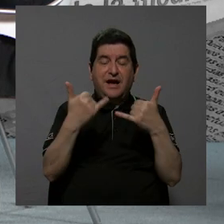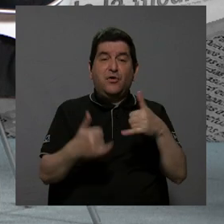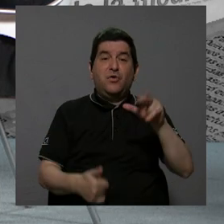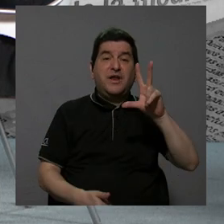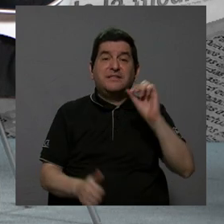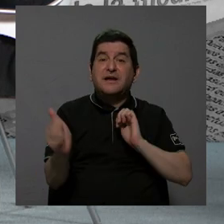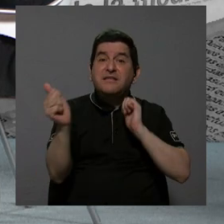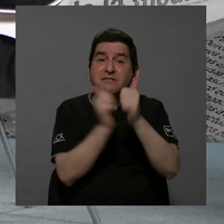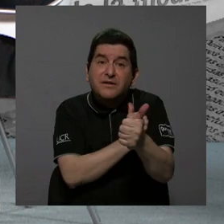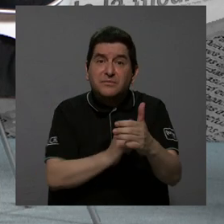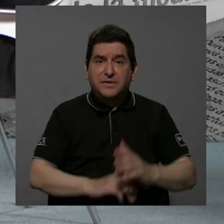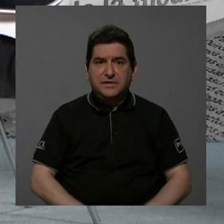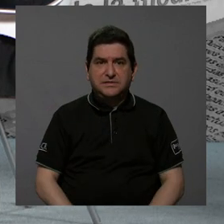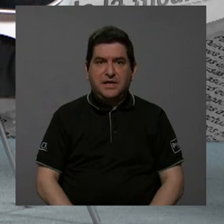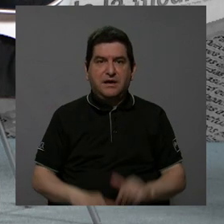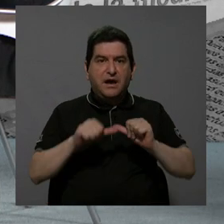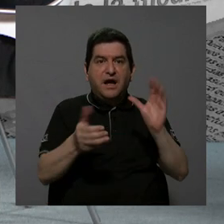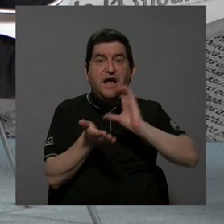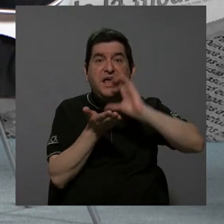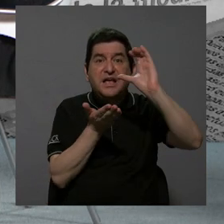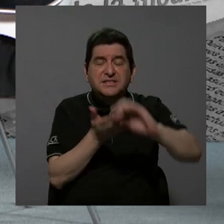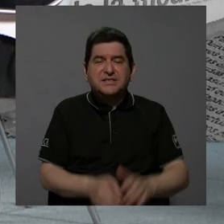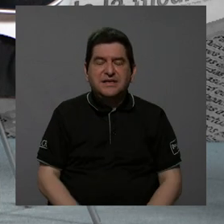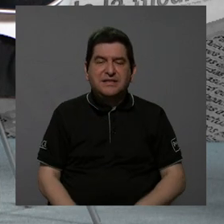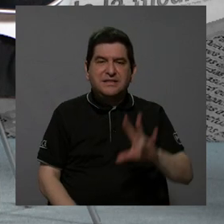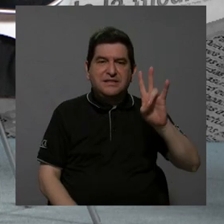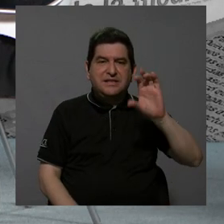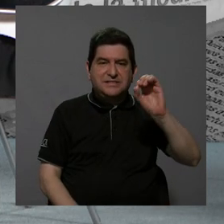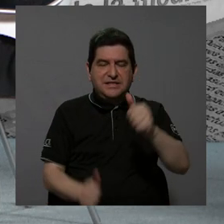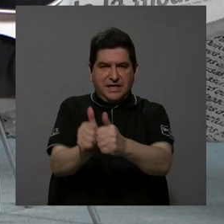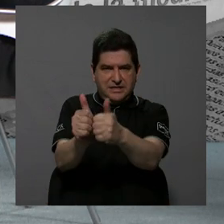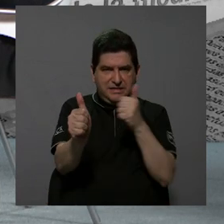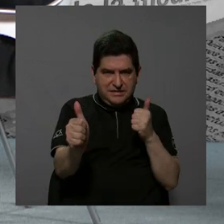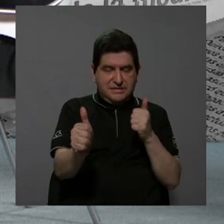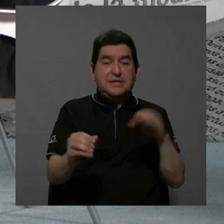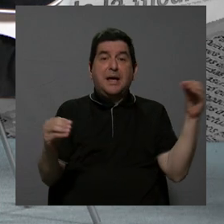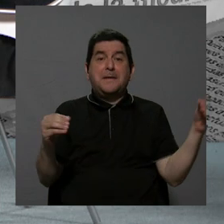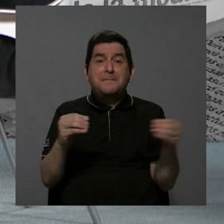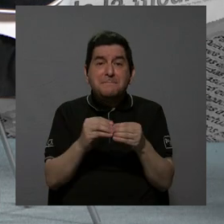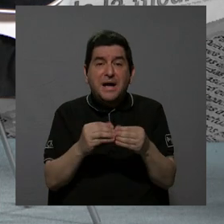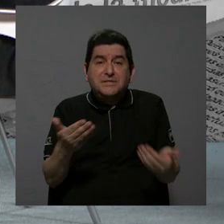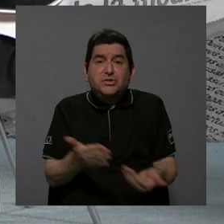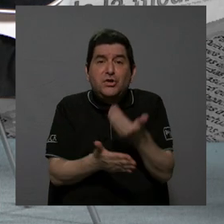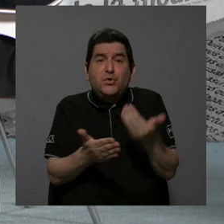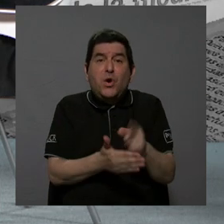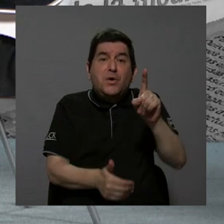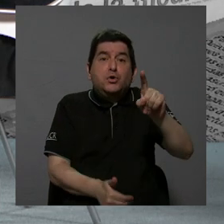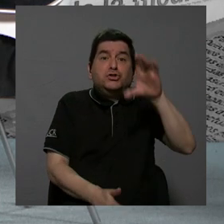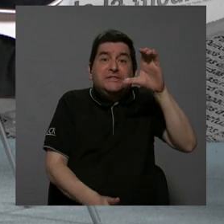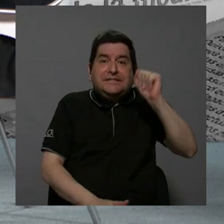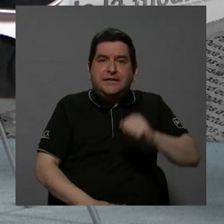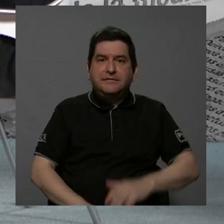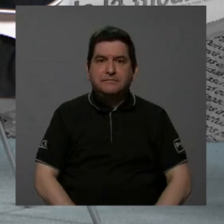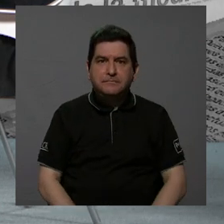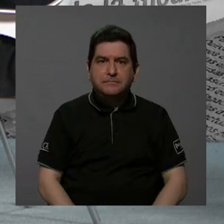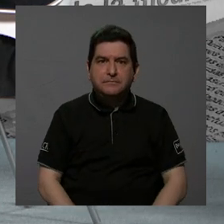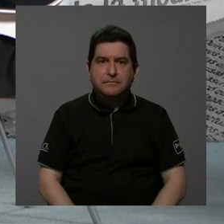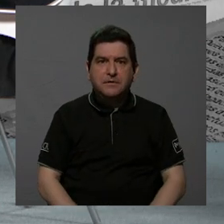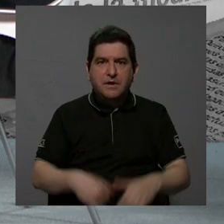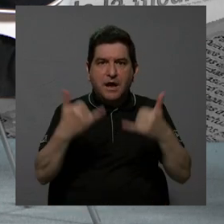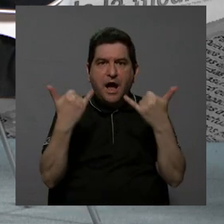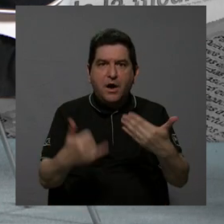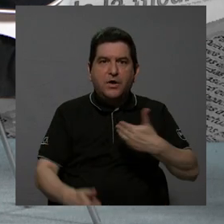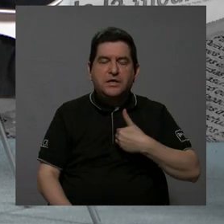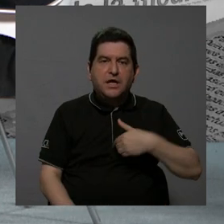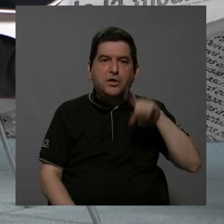quiere decir que para el curso siguiente, tengo 70 rezagados, más los 100 nuevos que me van a llegar, entonces, ya ahora tengo